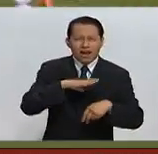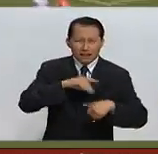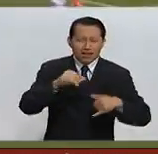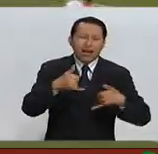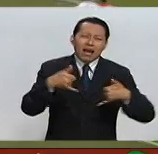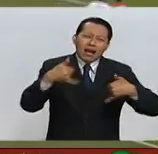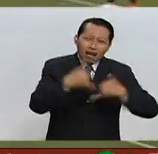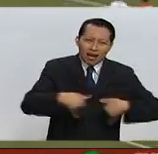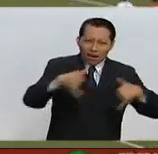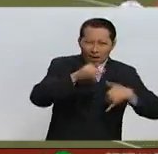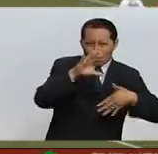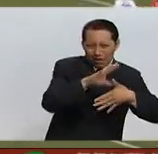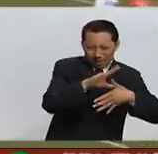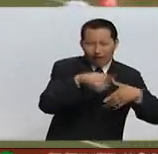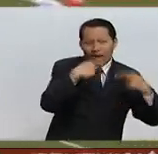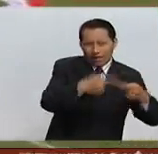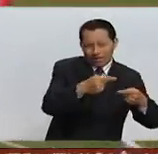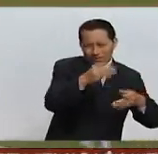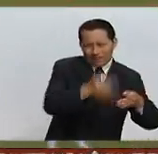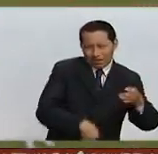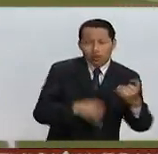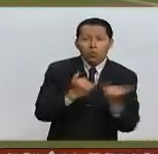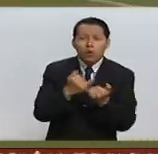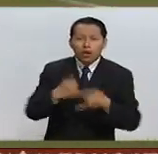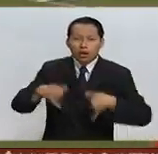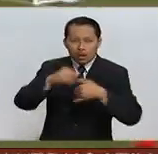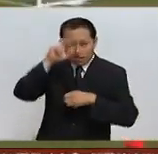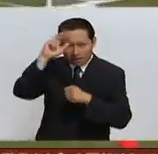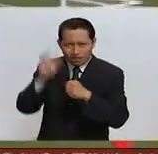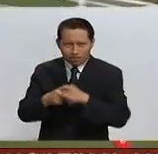América y eliminatorias de la Eurocopa.